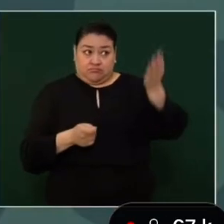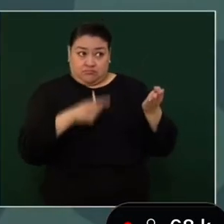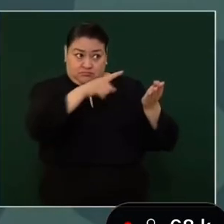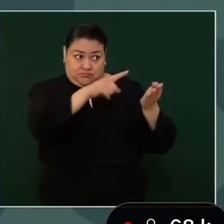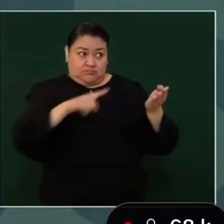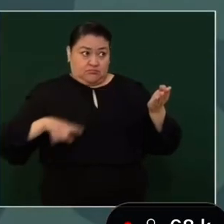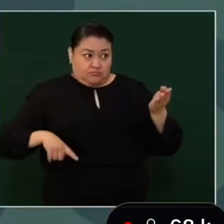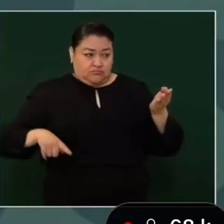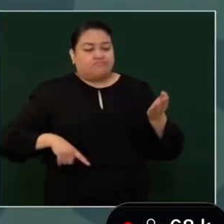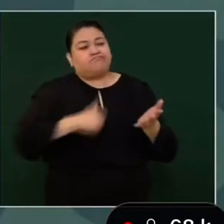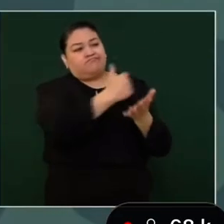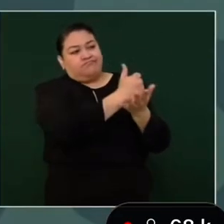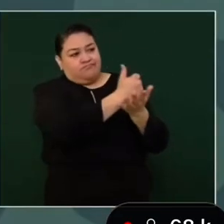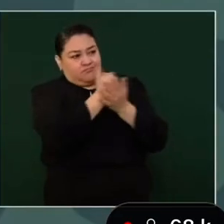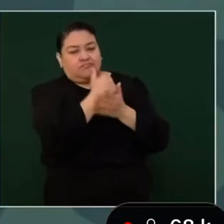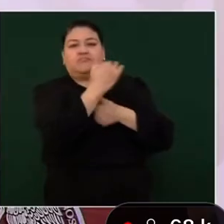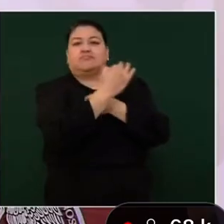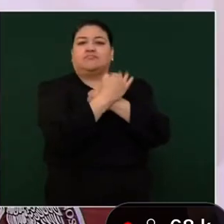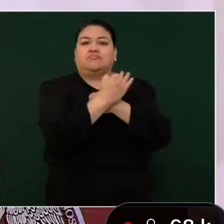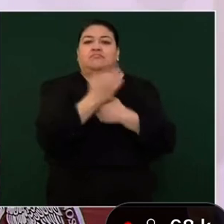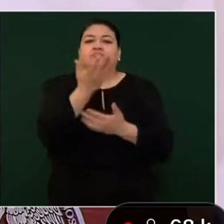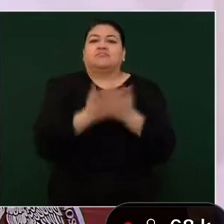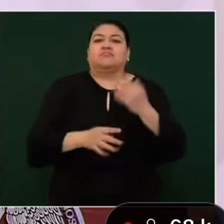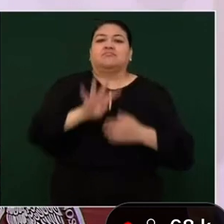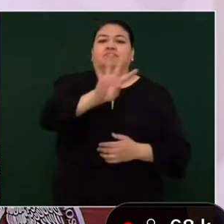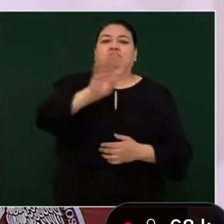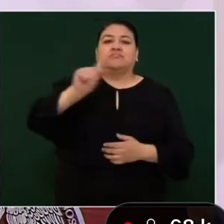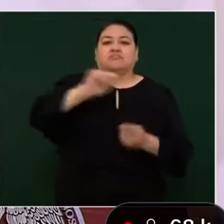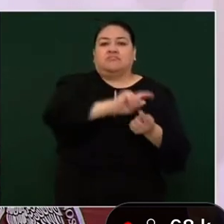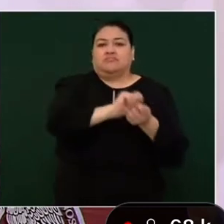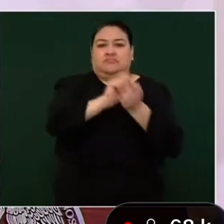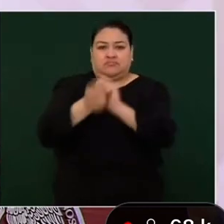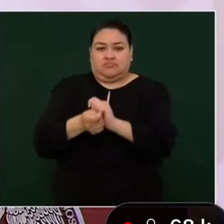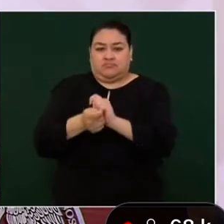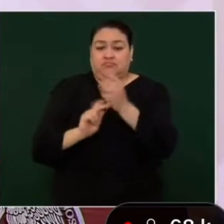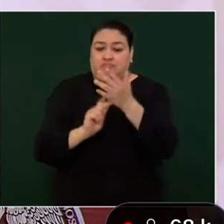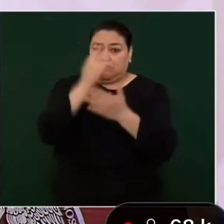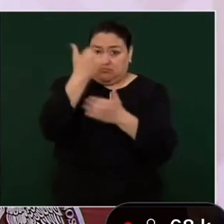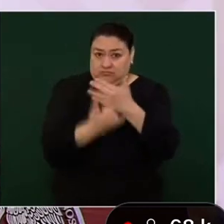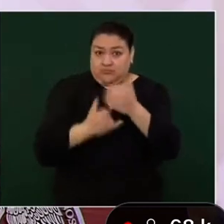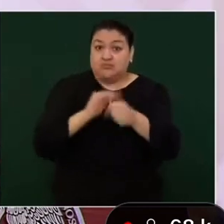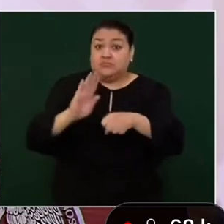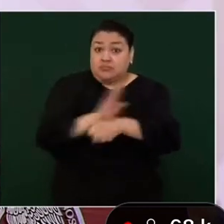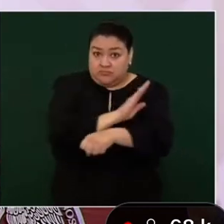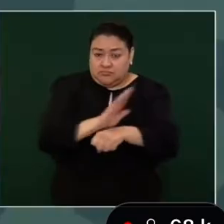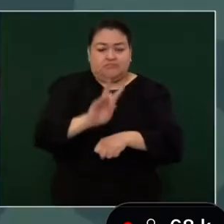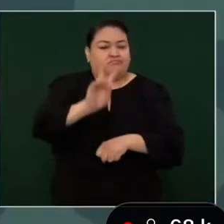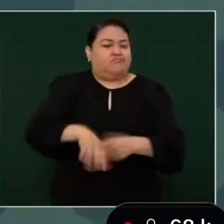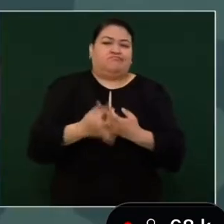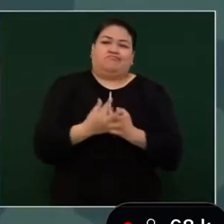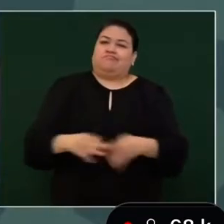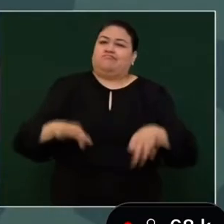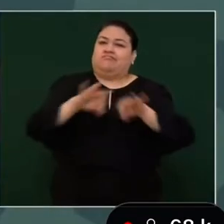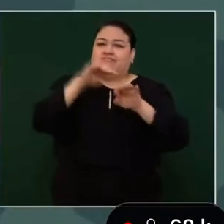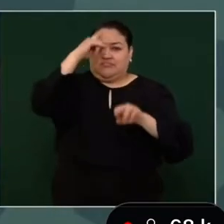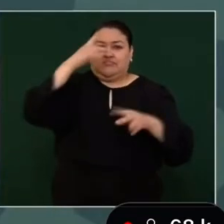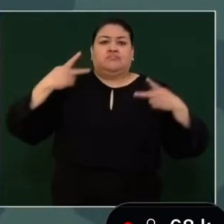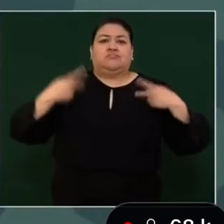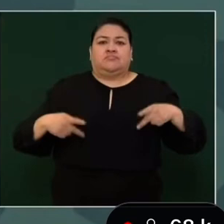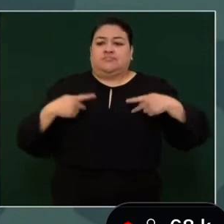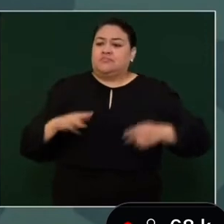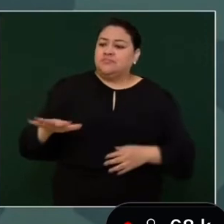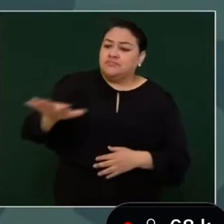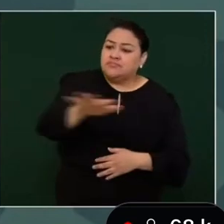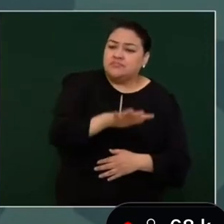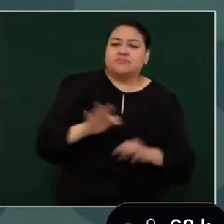nos permita seguir avanzando en esta cuarta transformación. Los programas sociales es una base fundamental para la paz